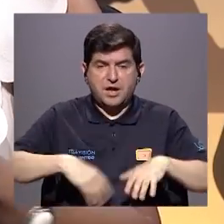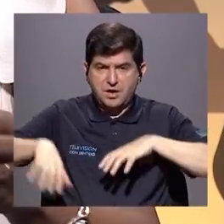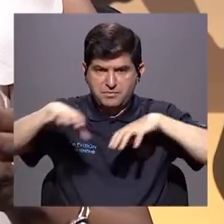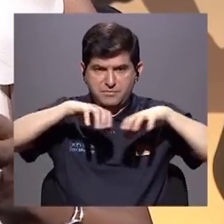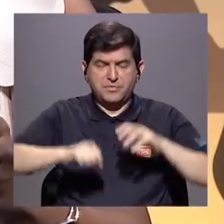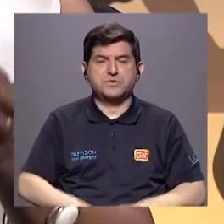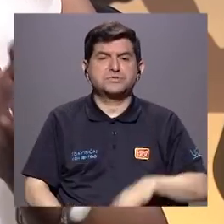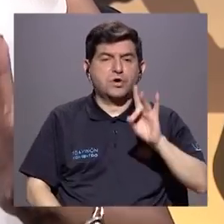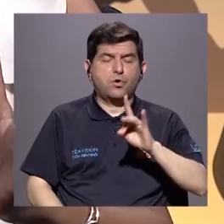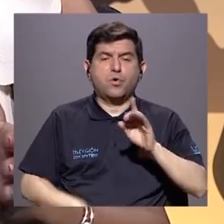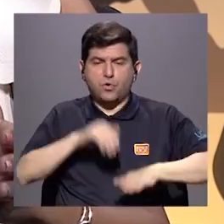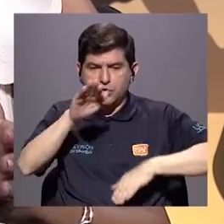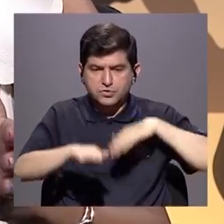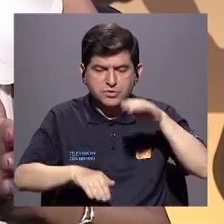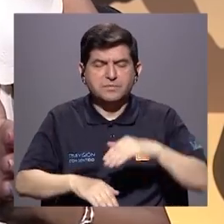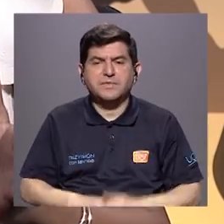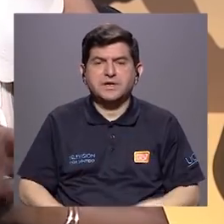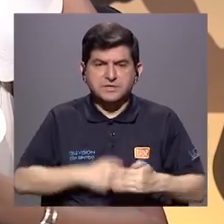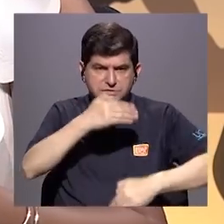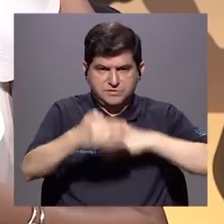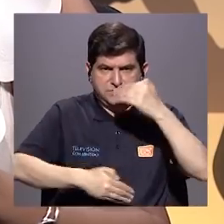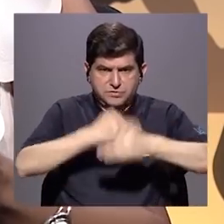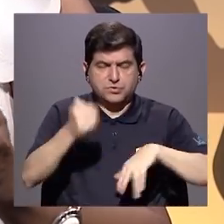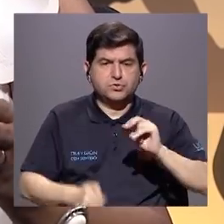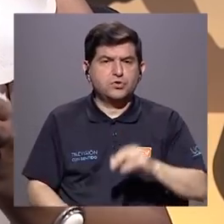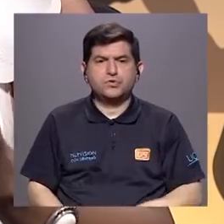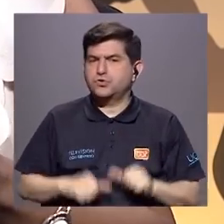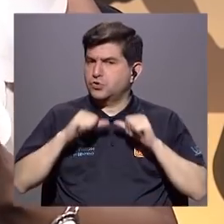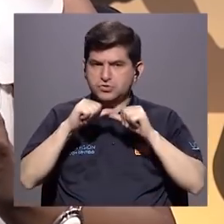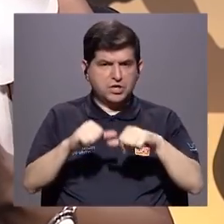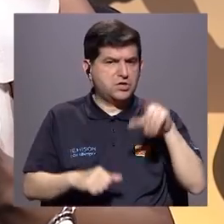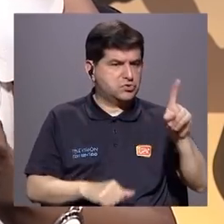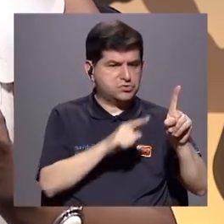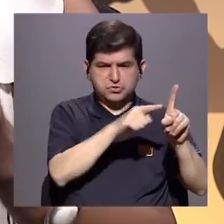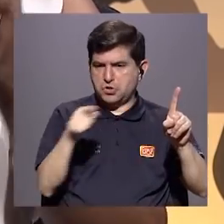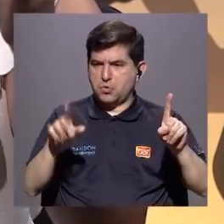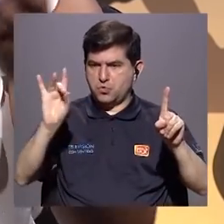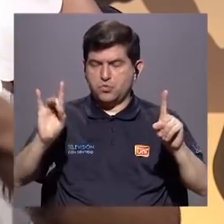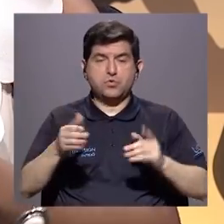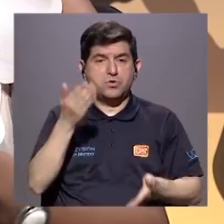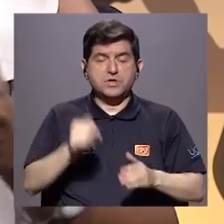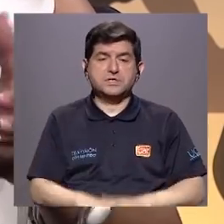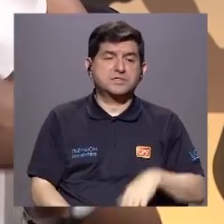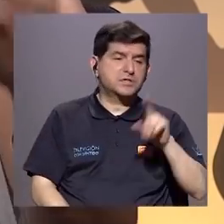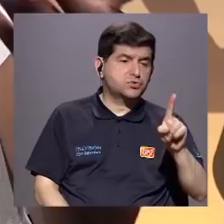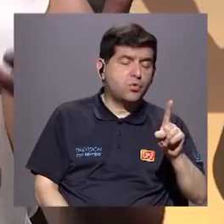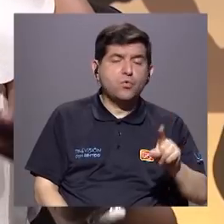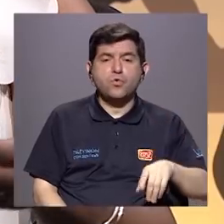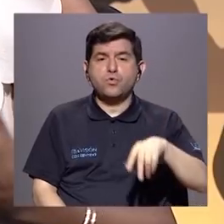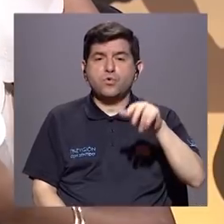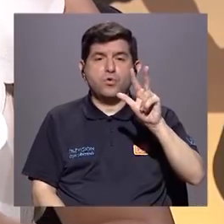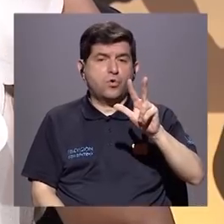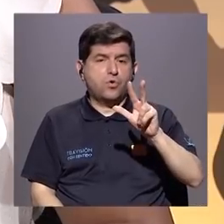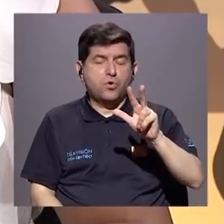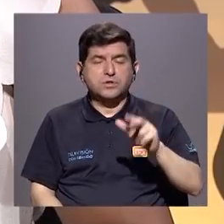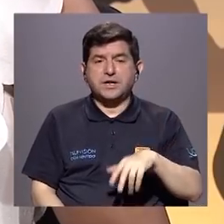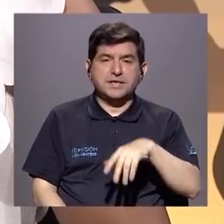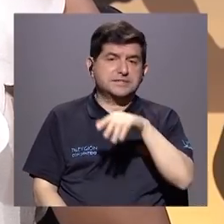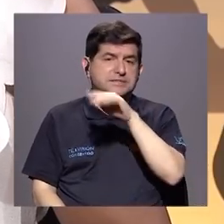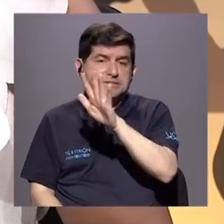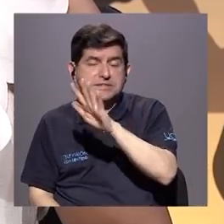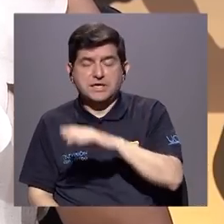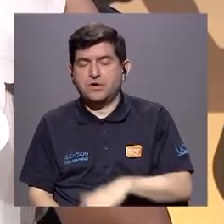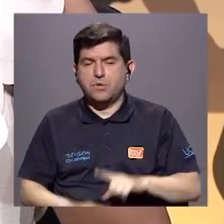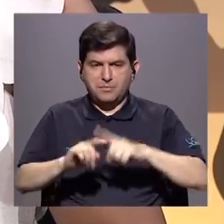de actuación, 8 pasos de cómo activar ese protocolo, que no tienen que ser lineales del 1 al 8, puede ser el 1, el 8, el 3, el 5, pero el tema es